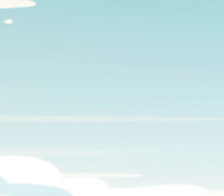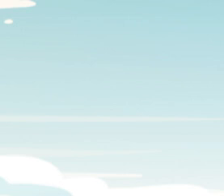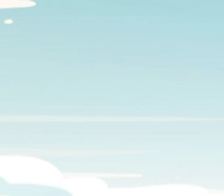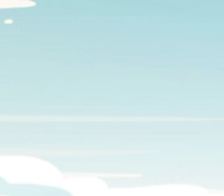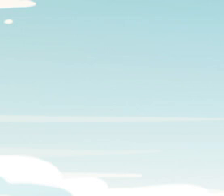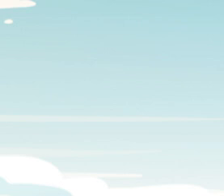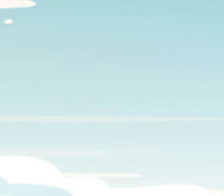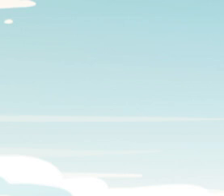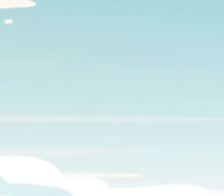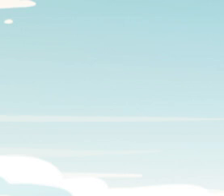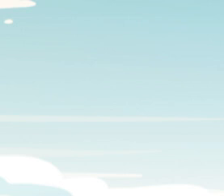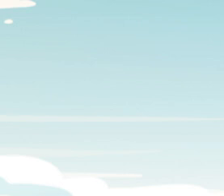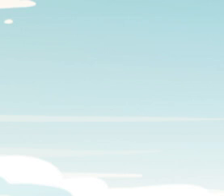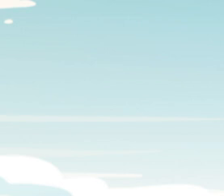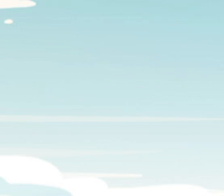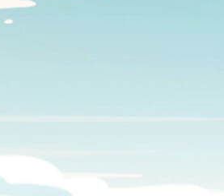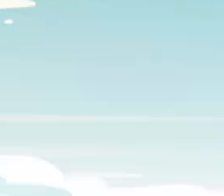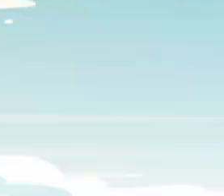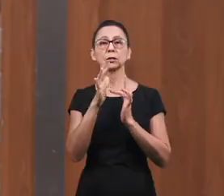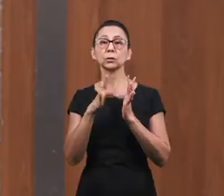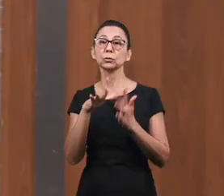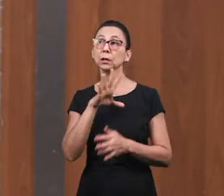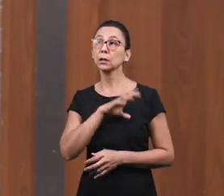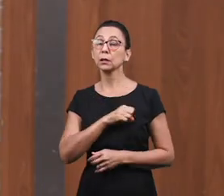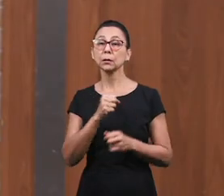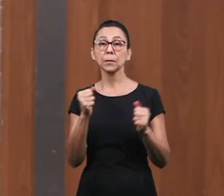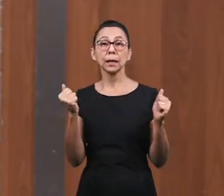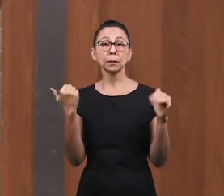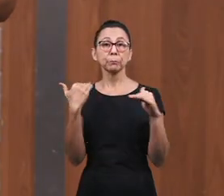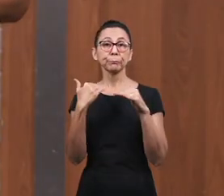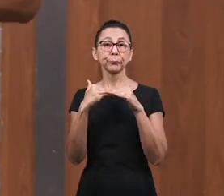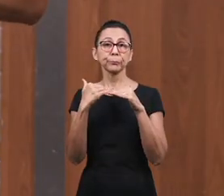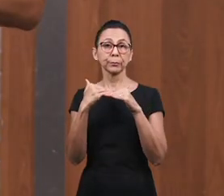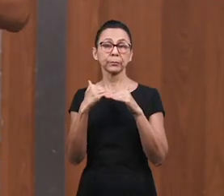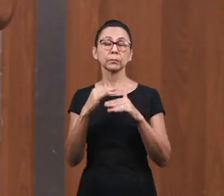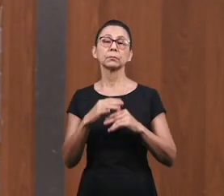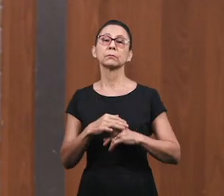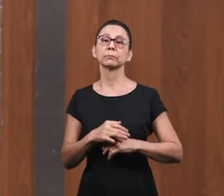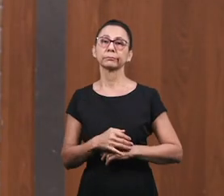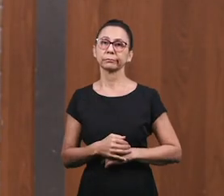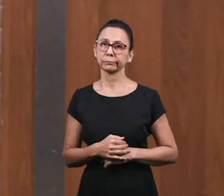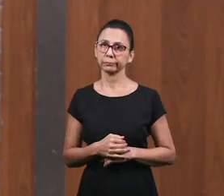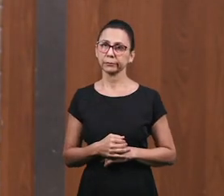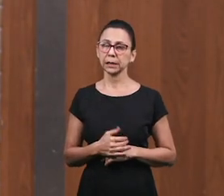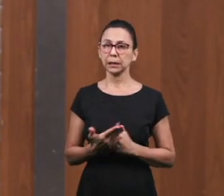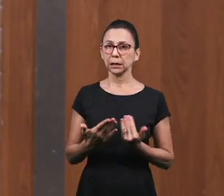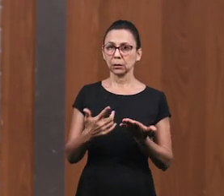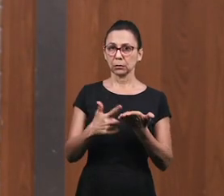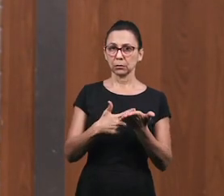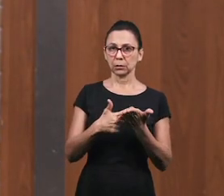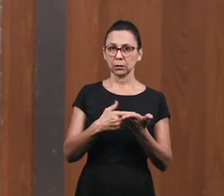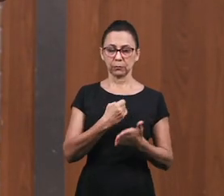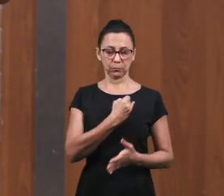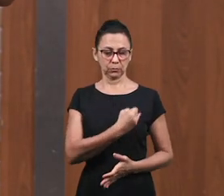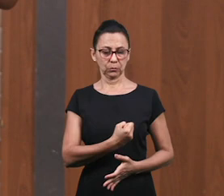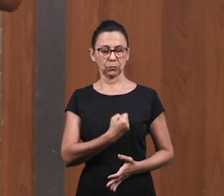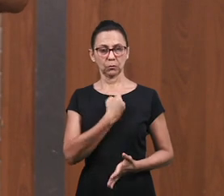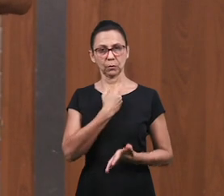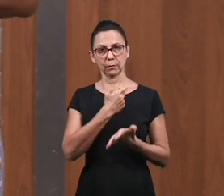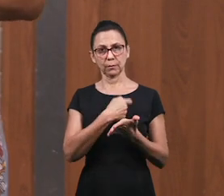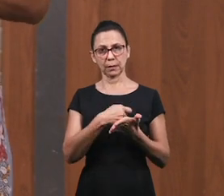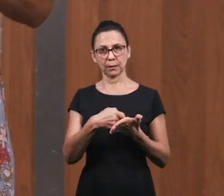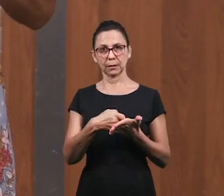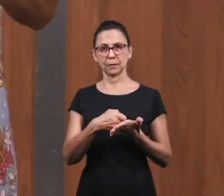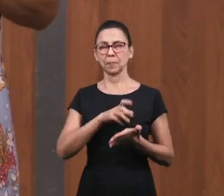importantes Para Jesús Jesús ama a todos De igual forma Es por eso Que en el libro de Juan Está escrito